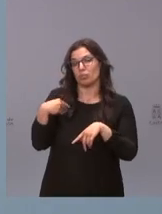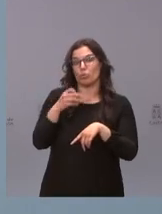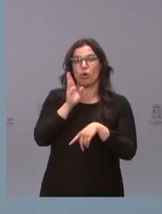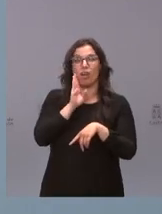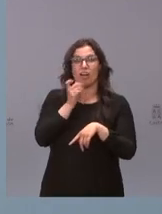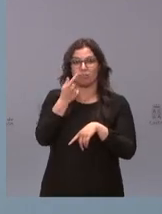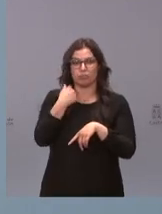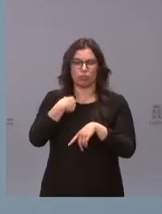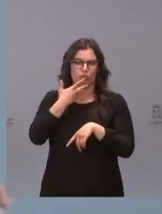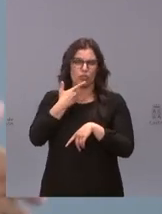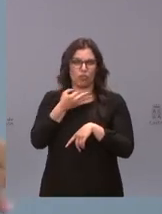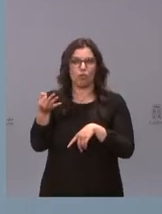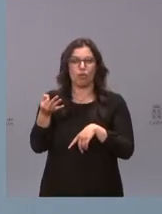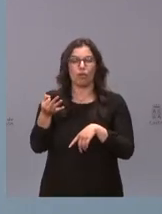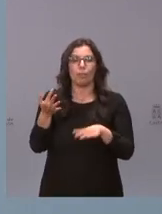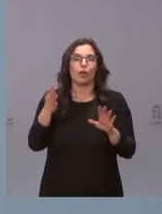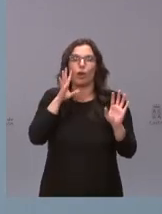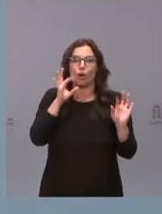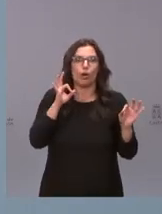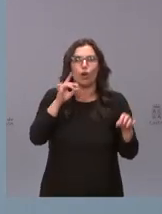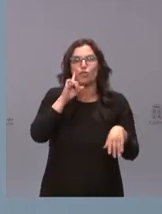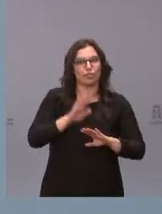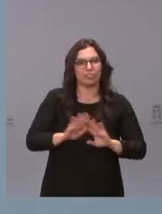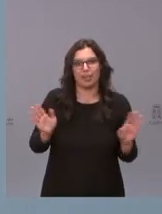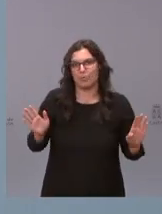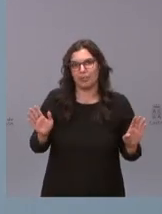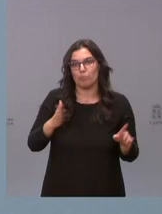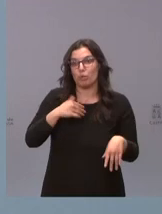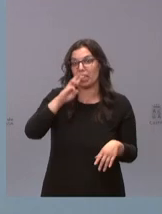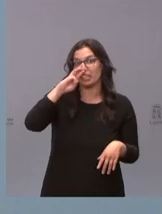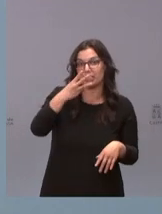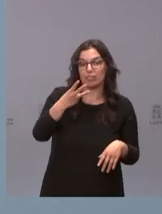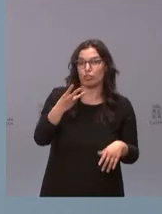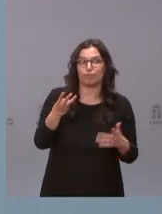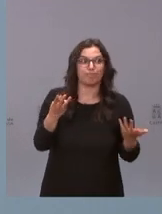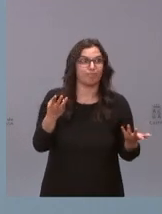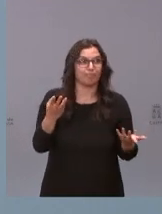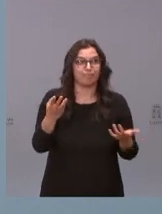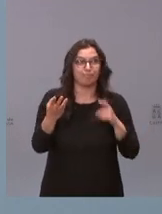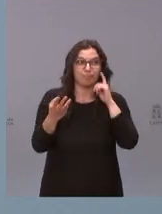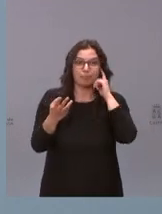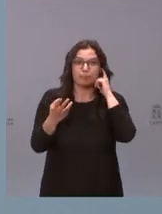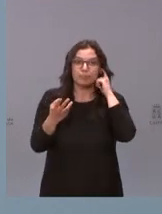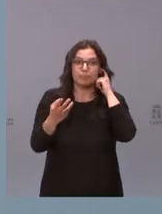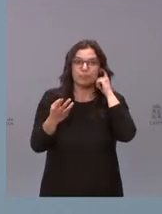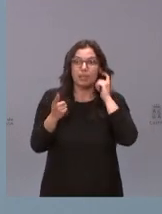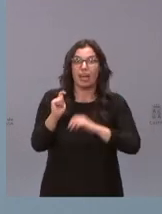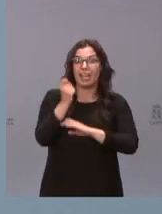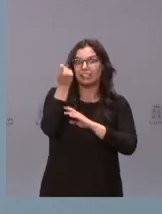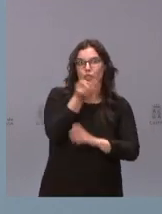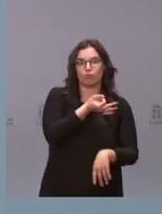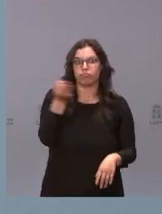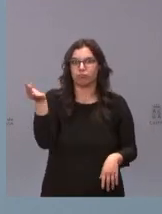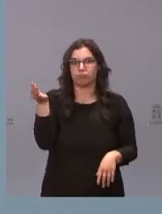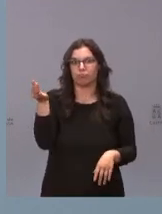lo conozco muy bien pero evidentemente no sabemos si dentro de tres años vamos a tener un éxito tremendo